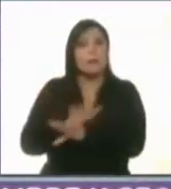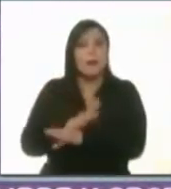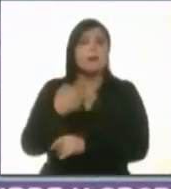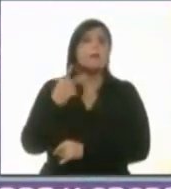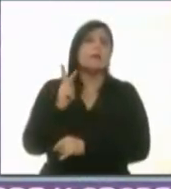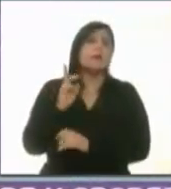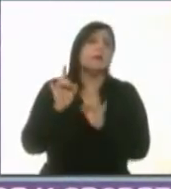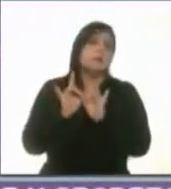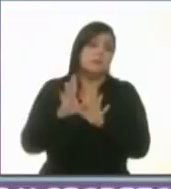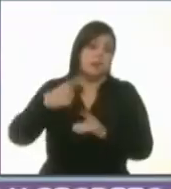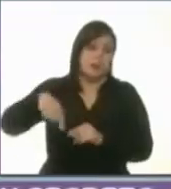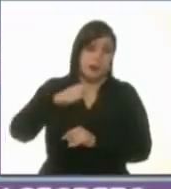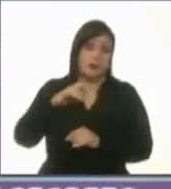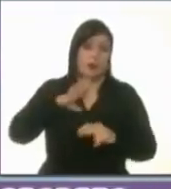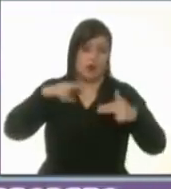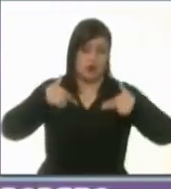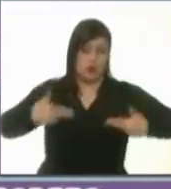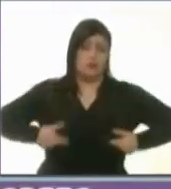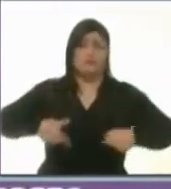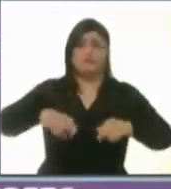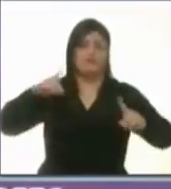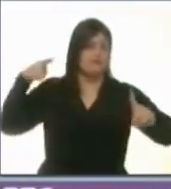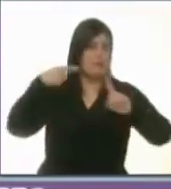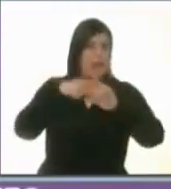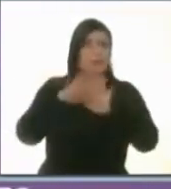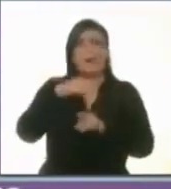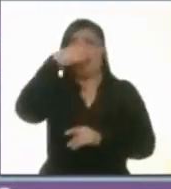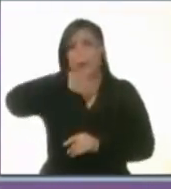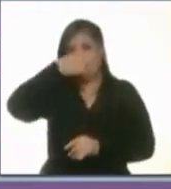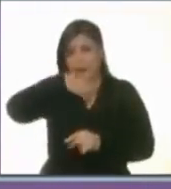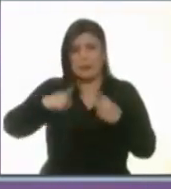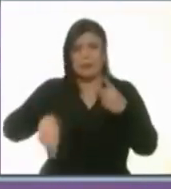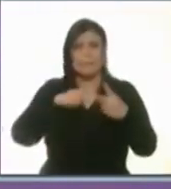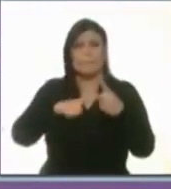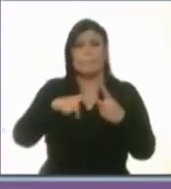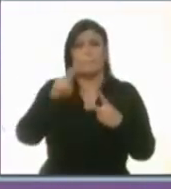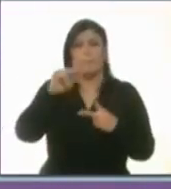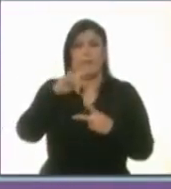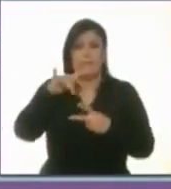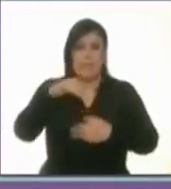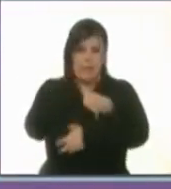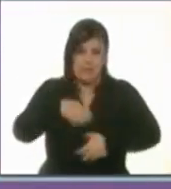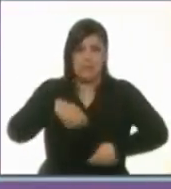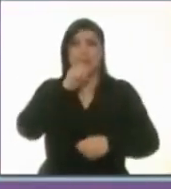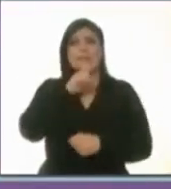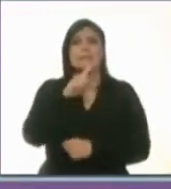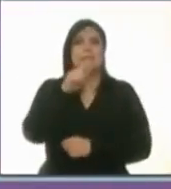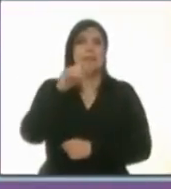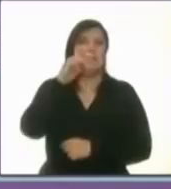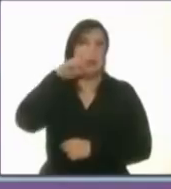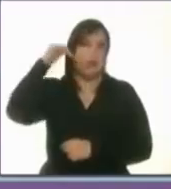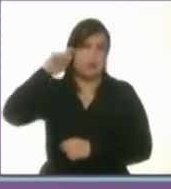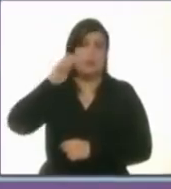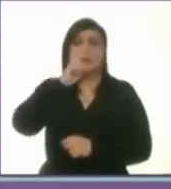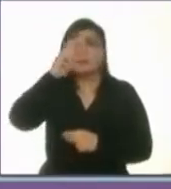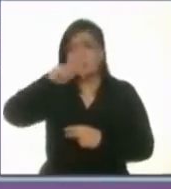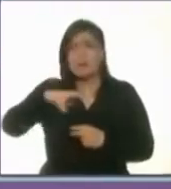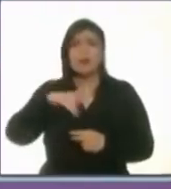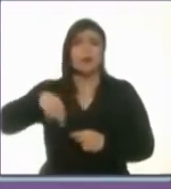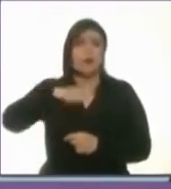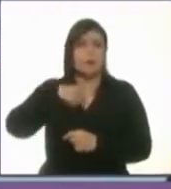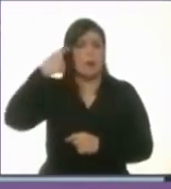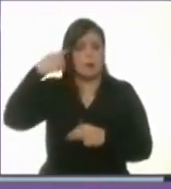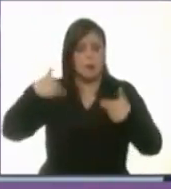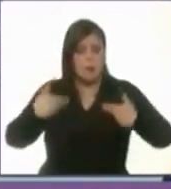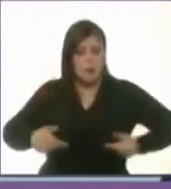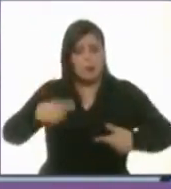cardenista nuestro humanismo es villista y es zapatista nuestro humanismo se ha forjado en las tragedias la